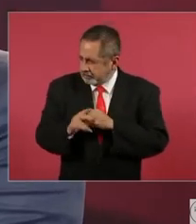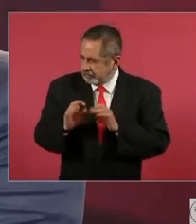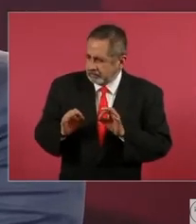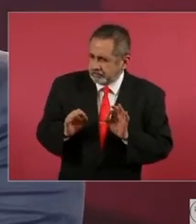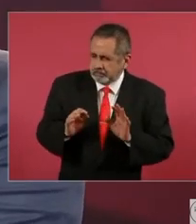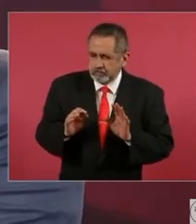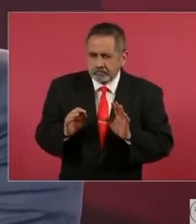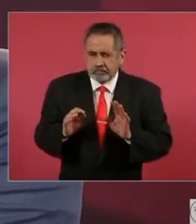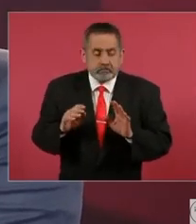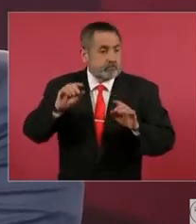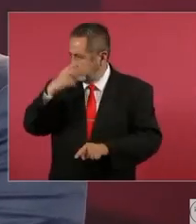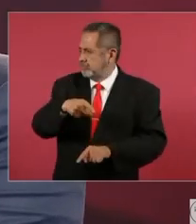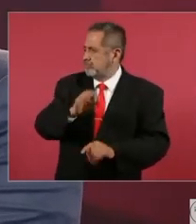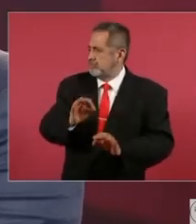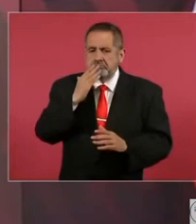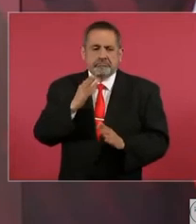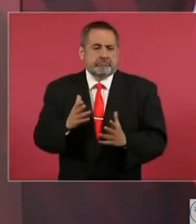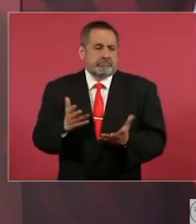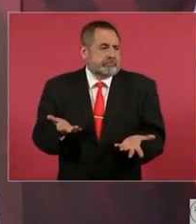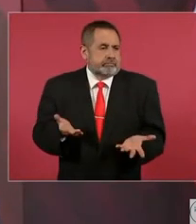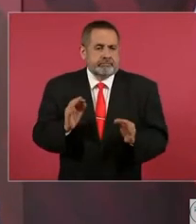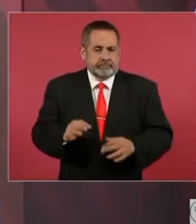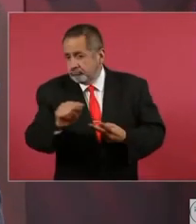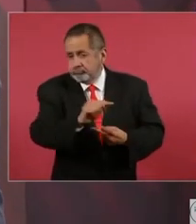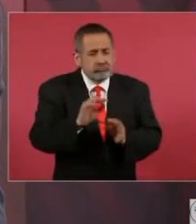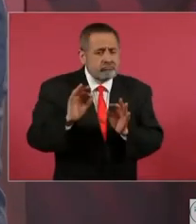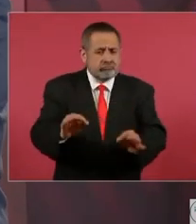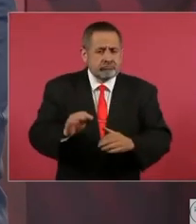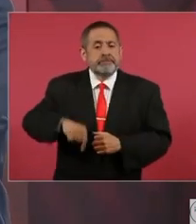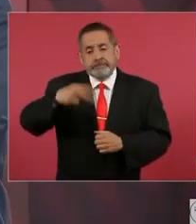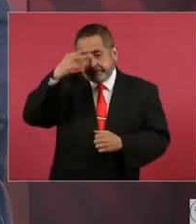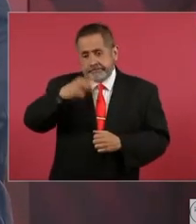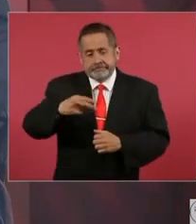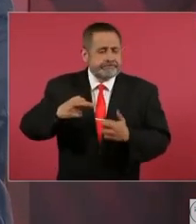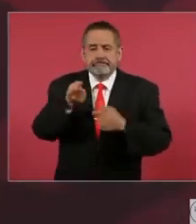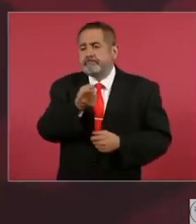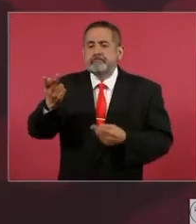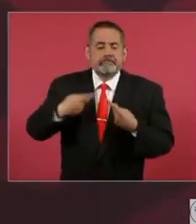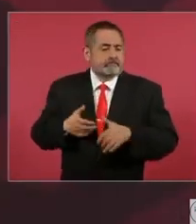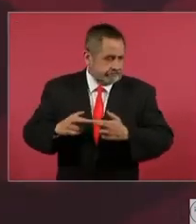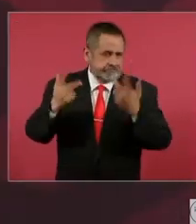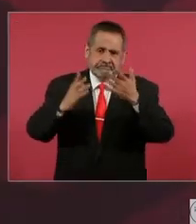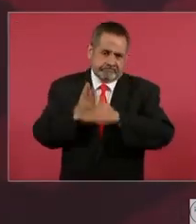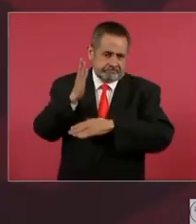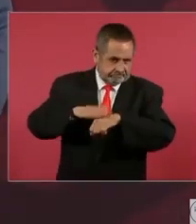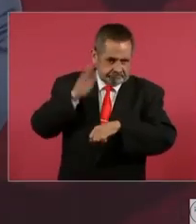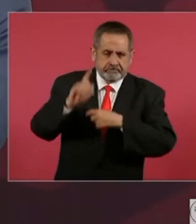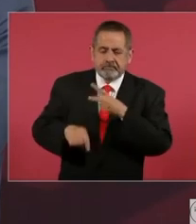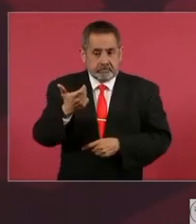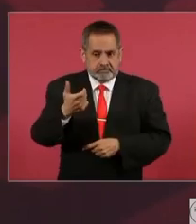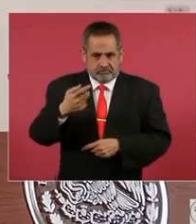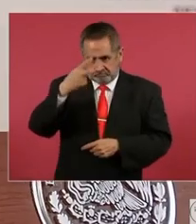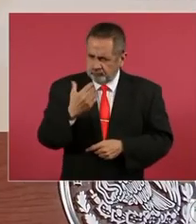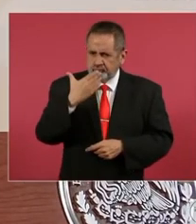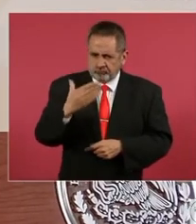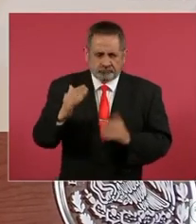respeto en el extranjero. Además, los hechos, récord en empleo, récord en fortalecimiento del